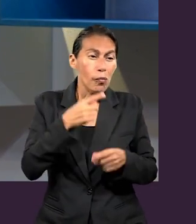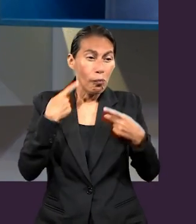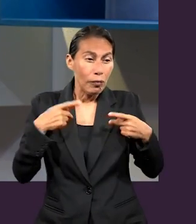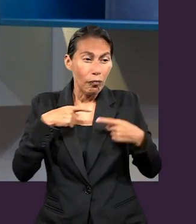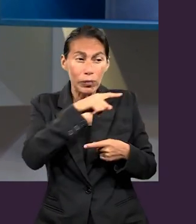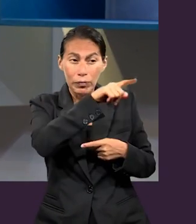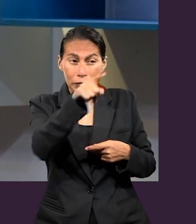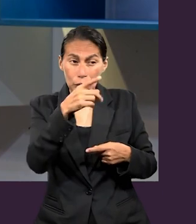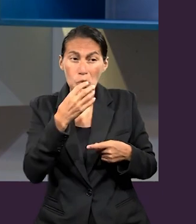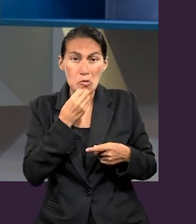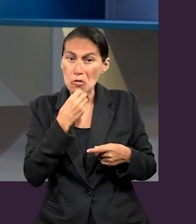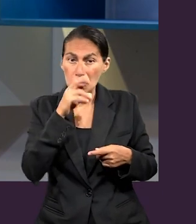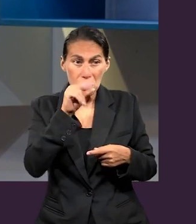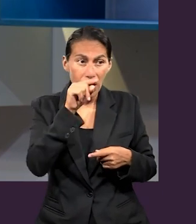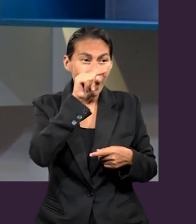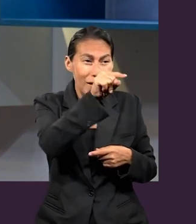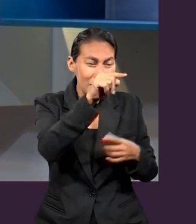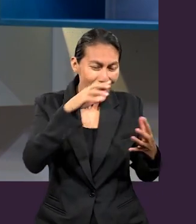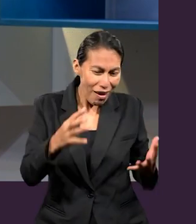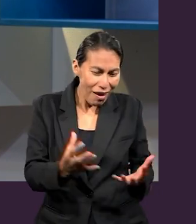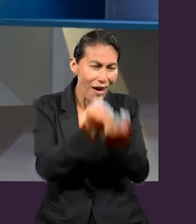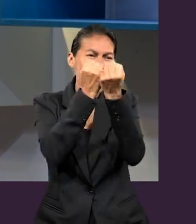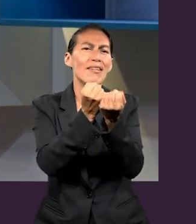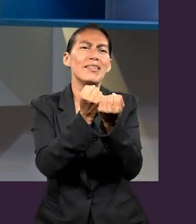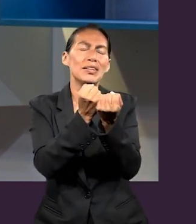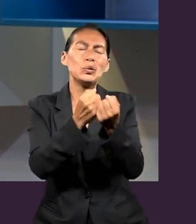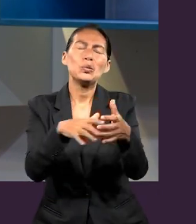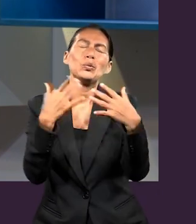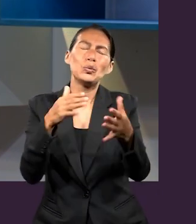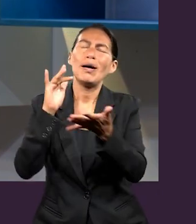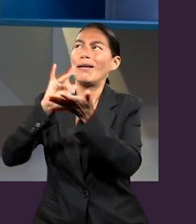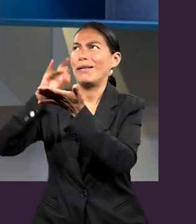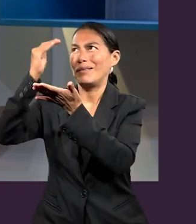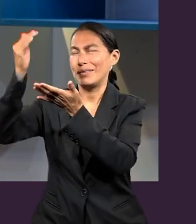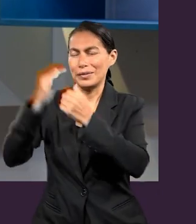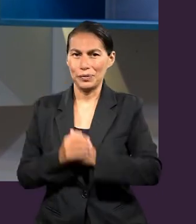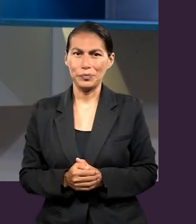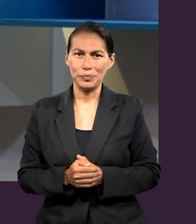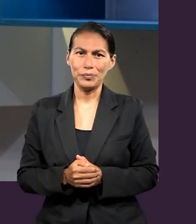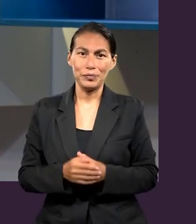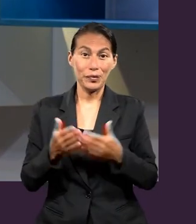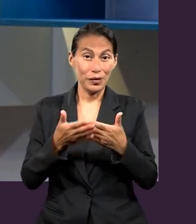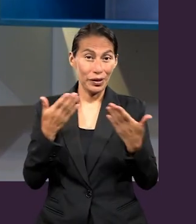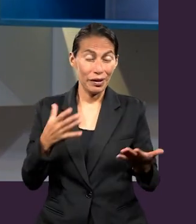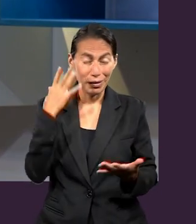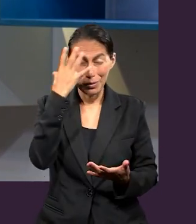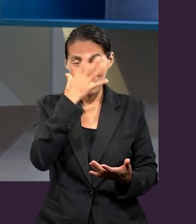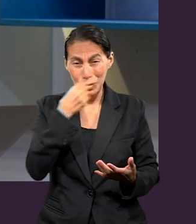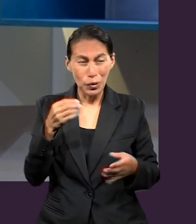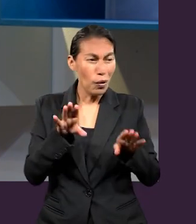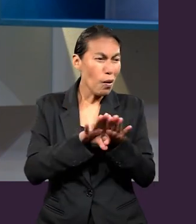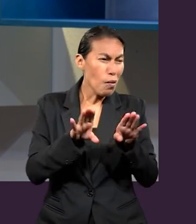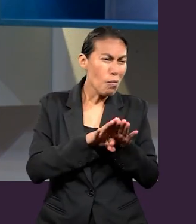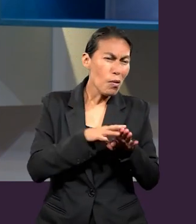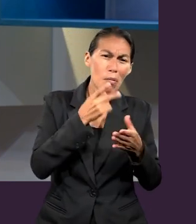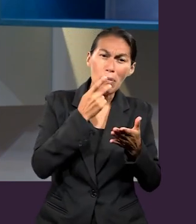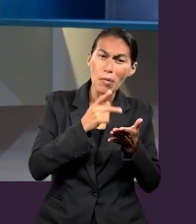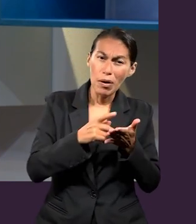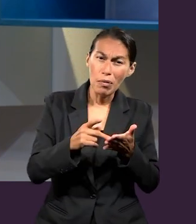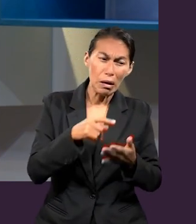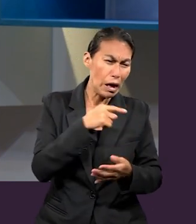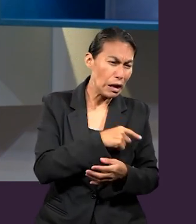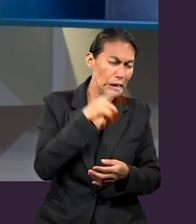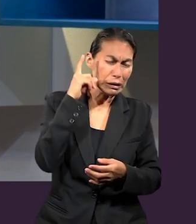quiero preguntarle a este grupo selecto de participantes. Es admirable saber que Pablo, en medio de la